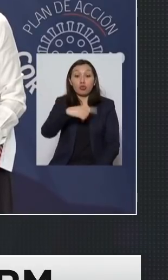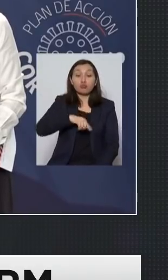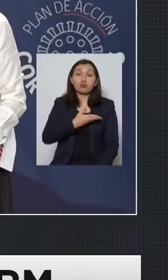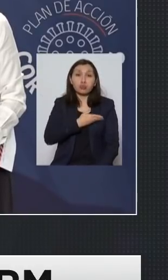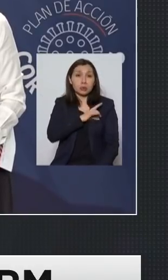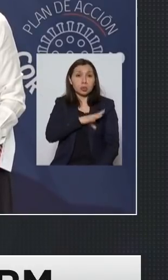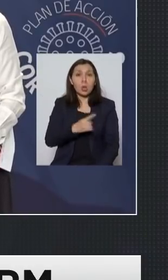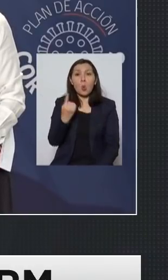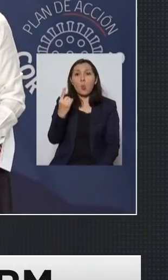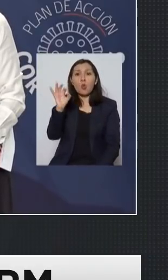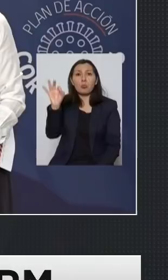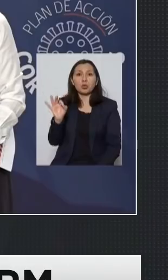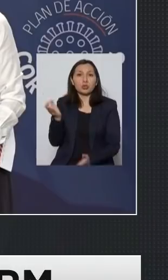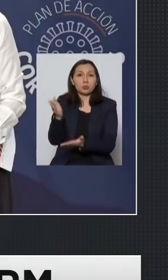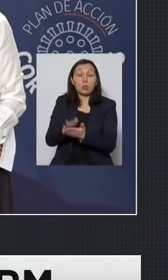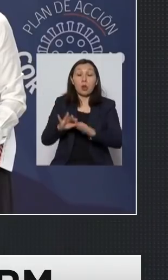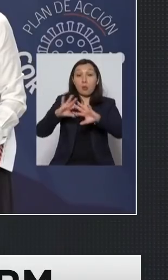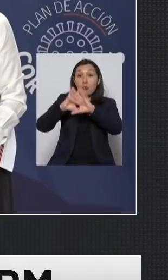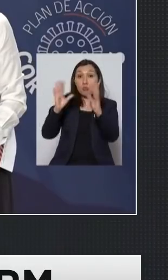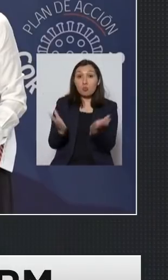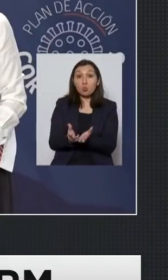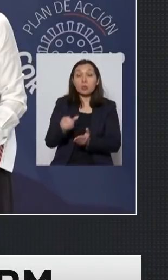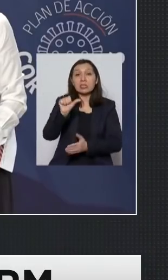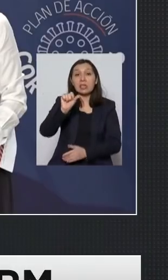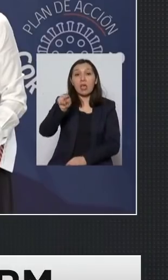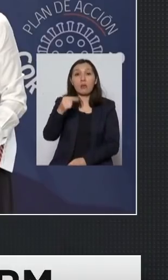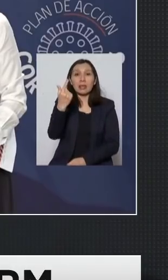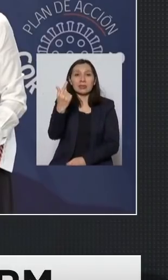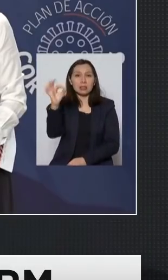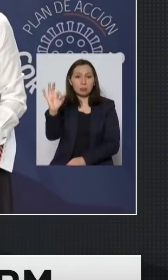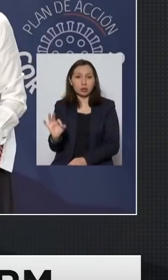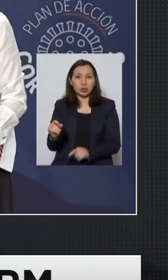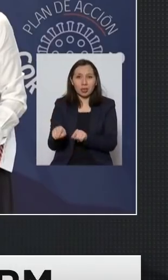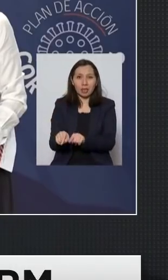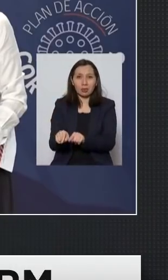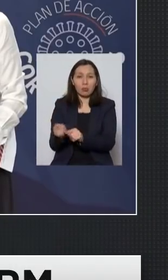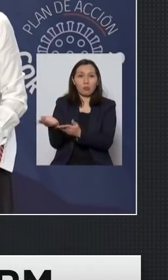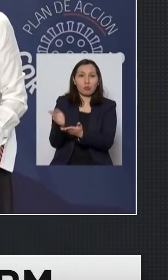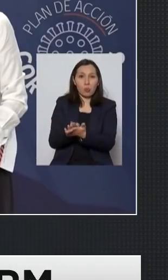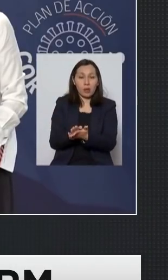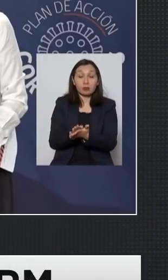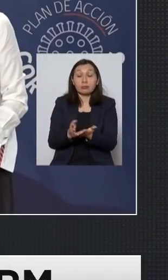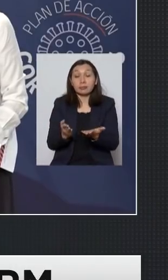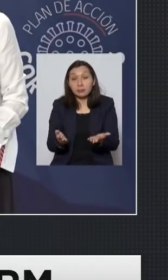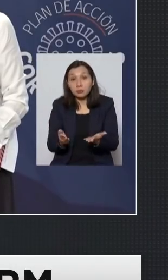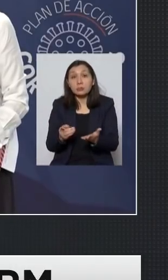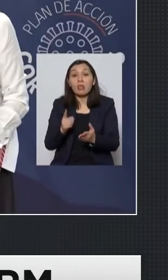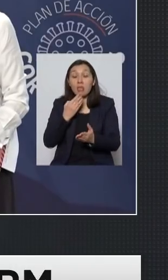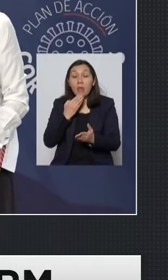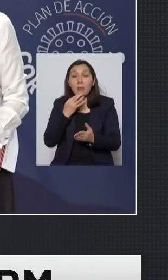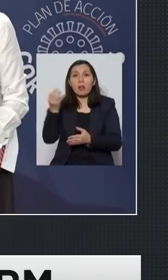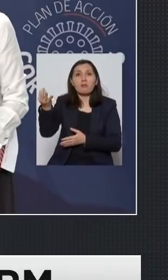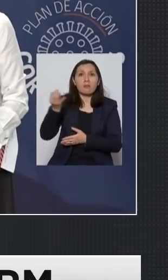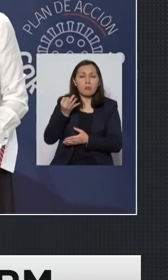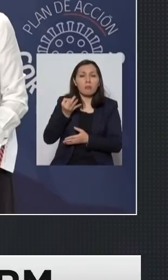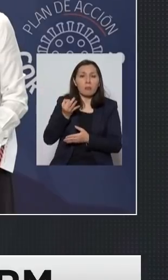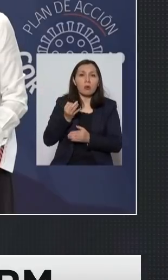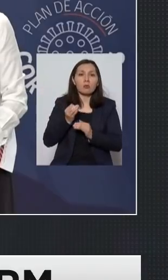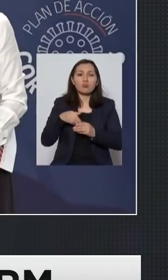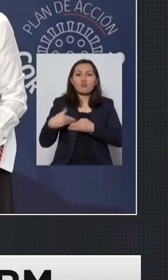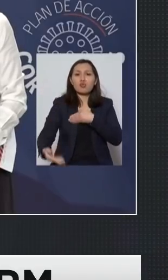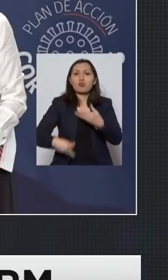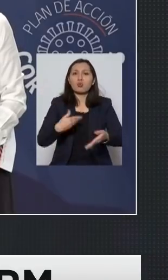1% en el mundo es 6,7% suponía una contagiosidad dada la